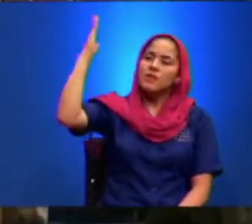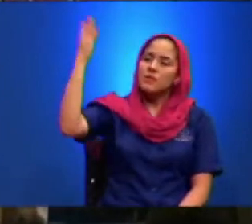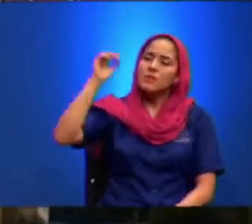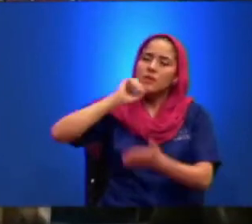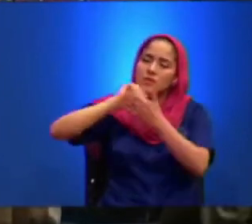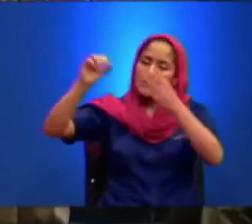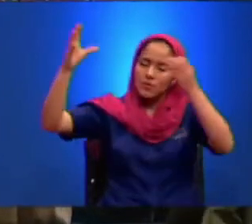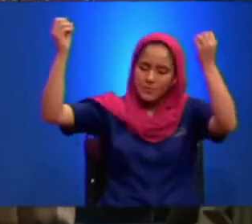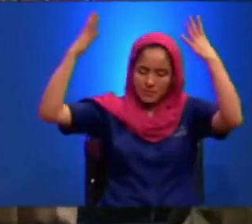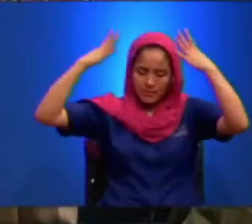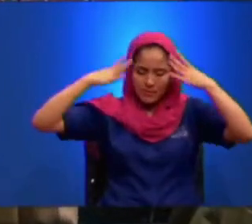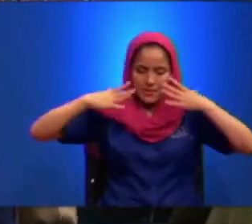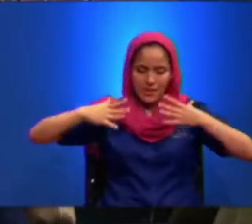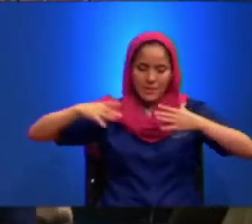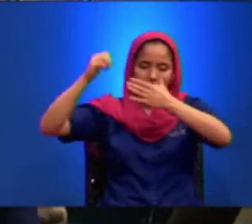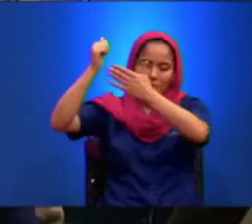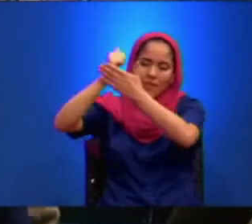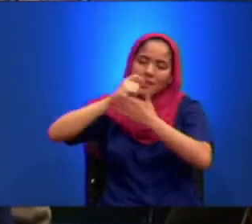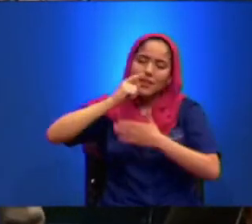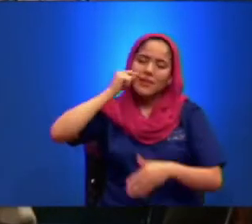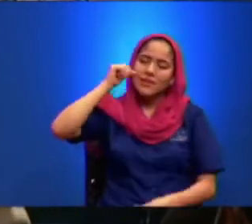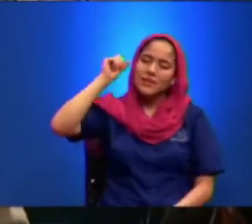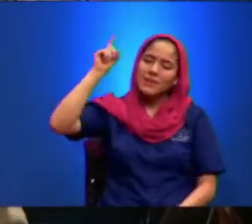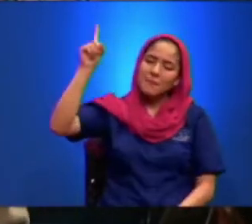Auxílianos Señor Para Dar La Talla